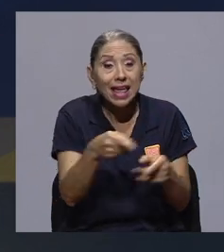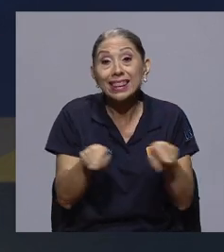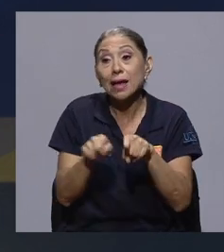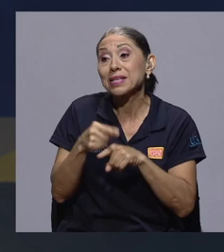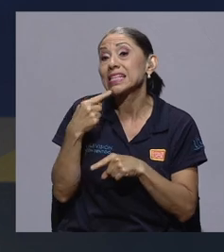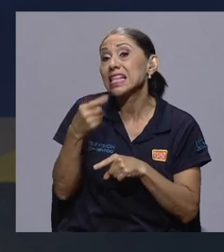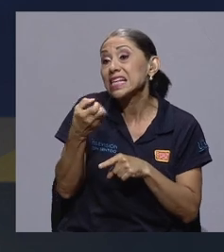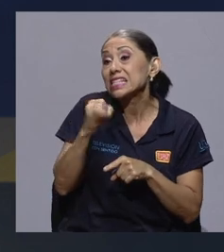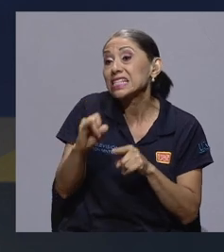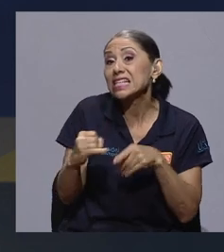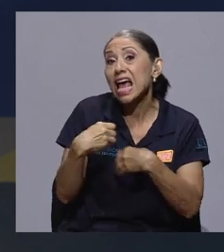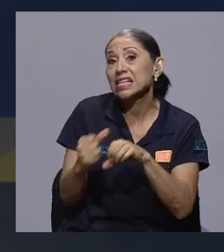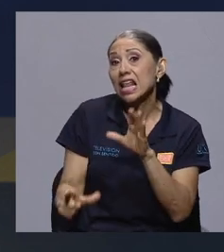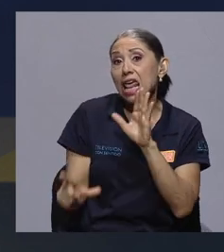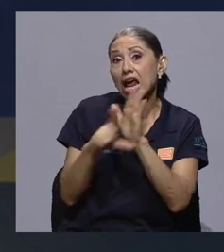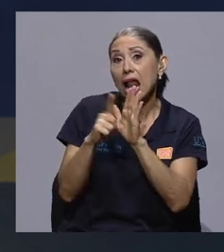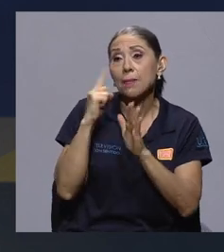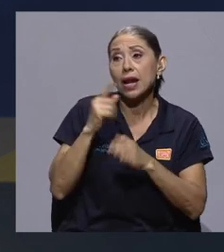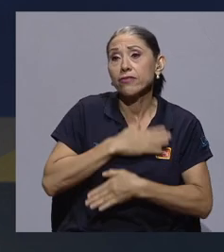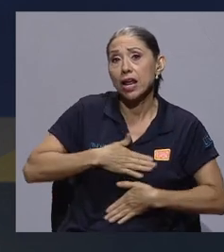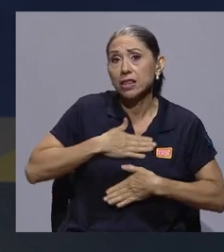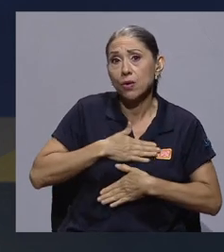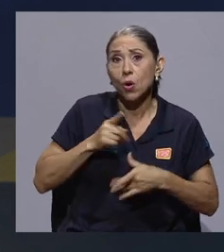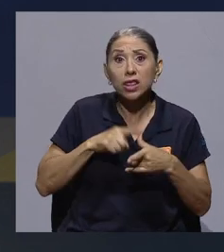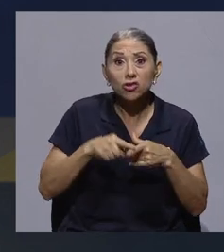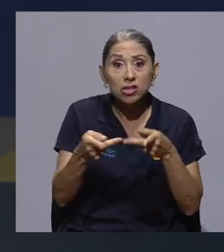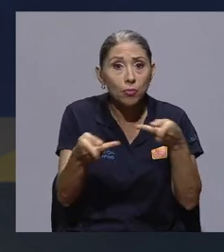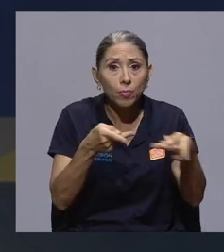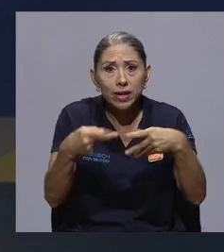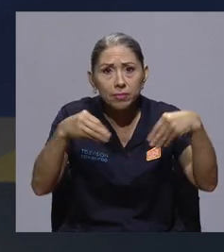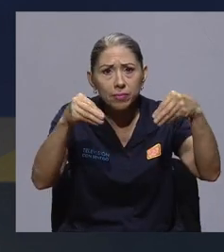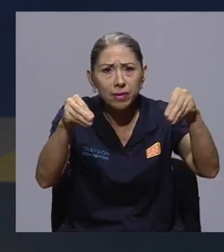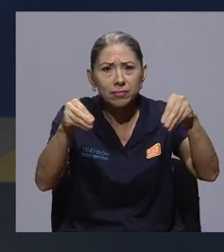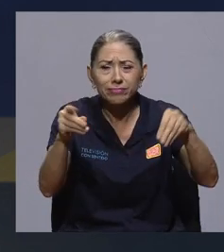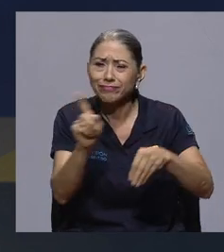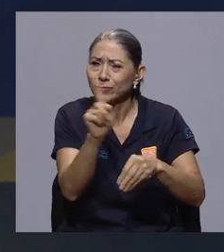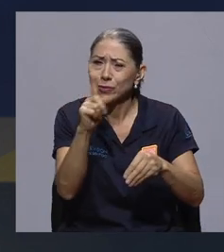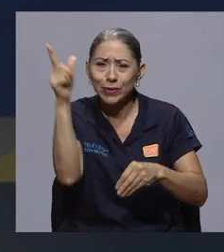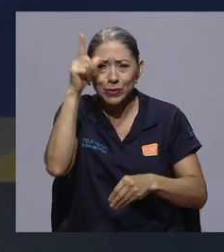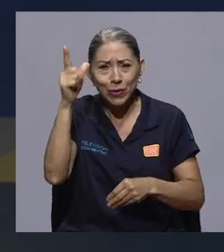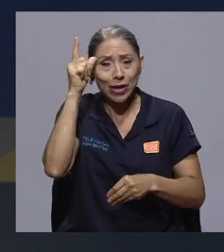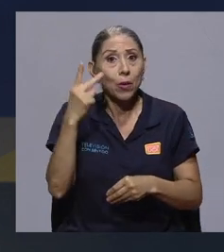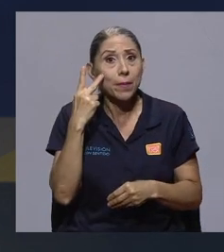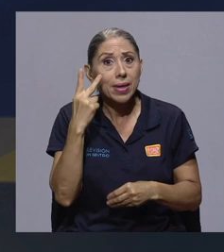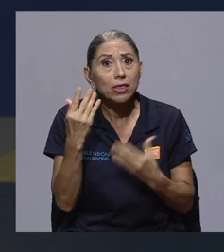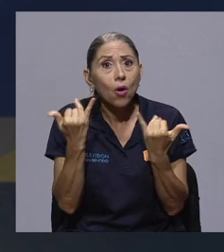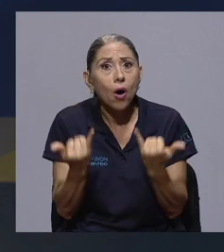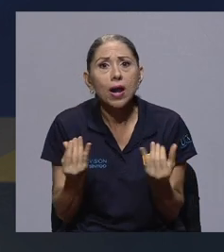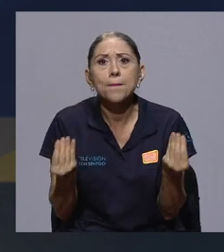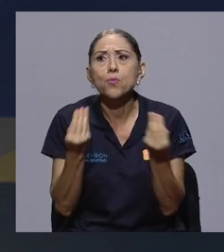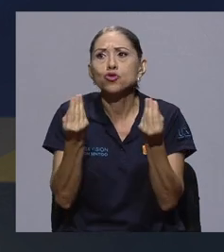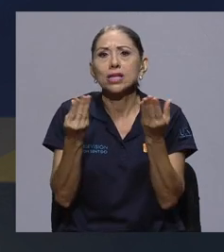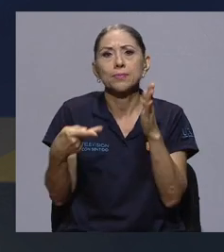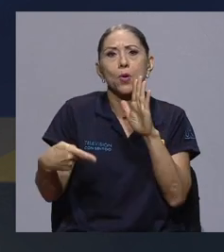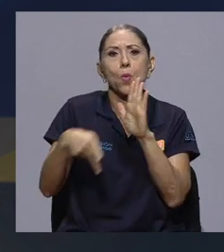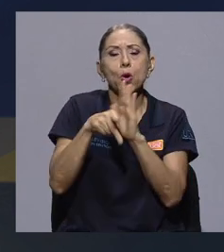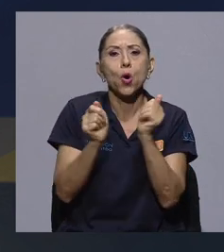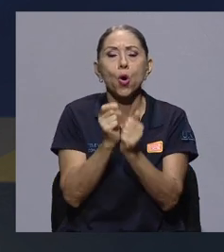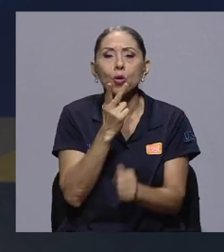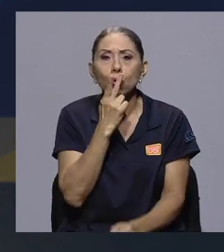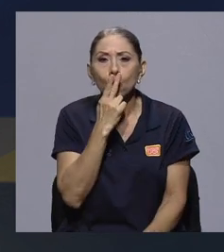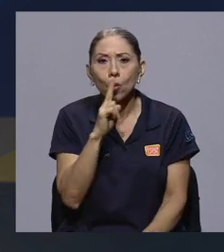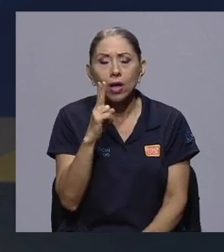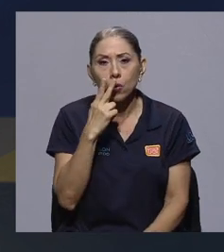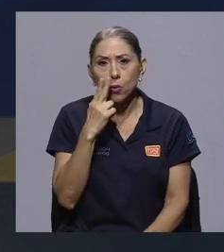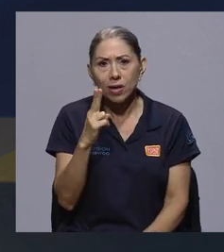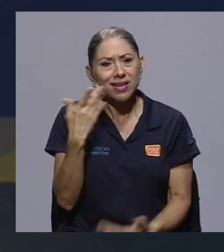recreativo lo venden en la pulpería y eso es bastante ilógico viendo las regulaciones que tenemos con tabaco, por ejemplo. El tabaco se ha demostrado claramente